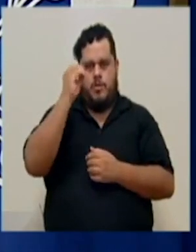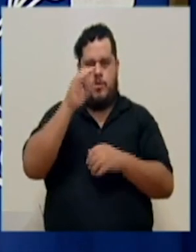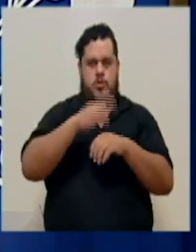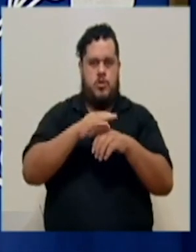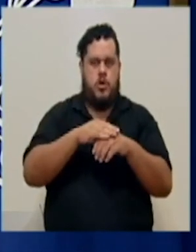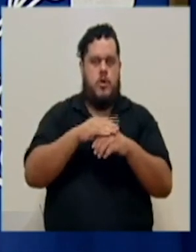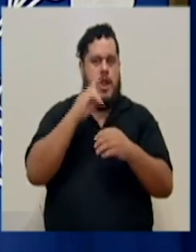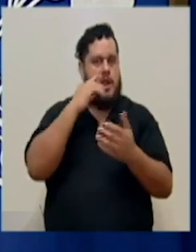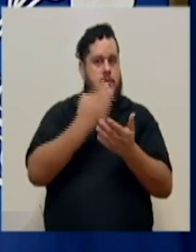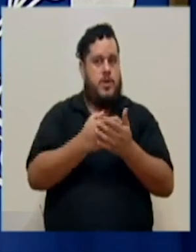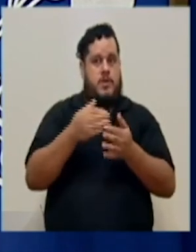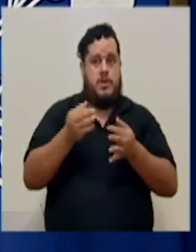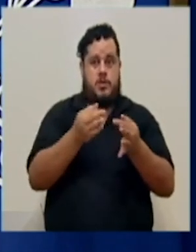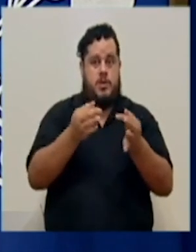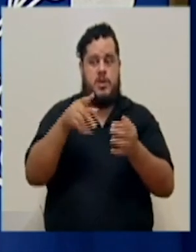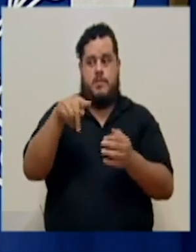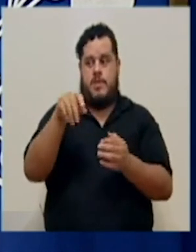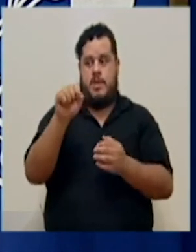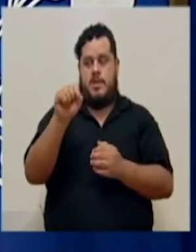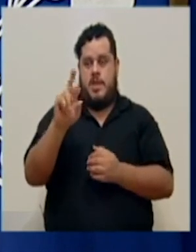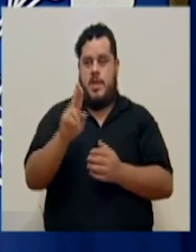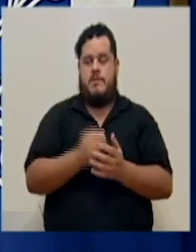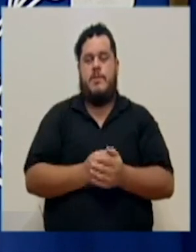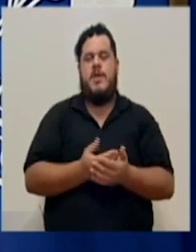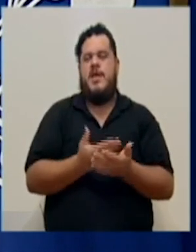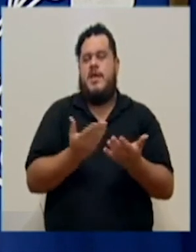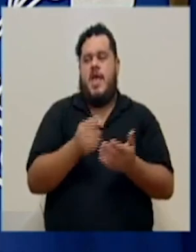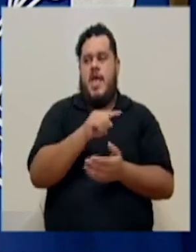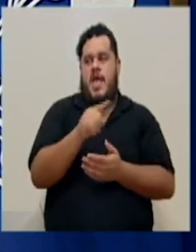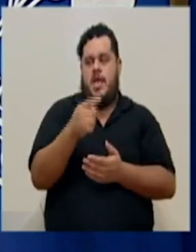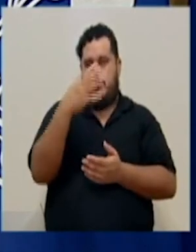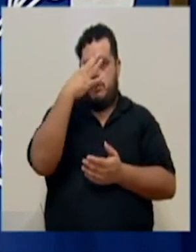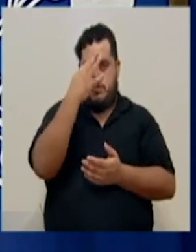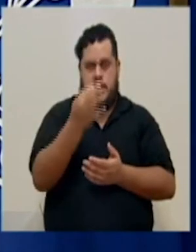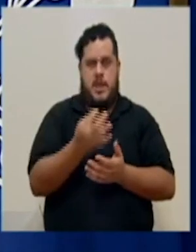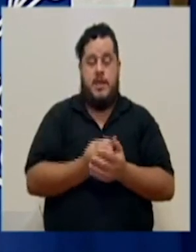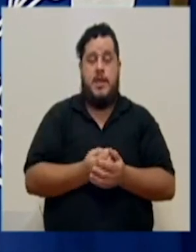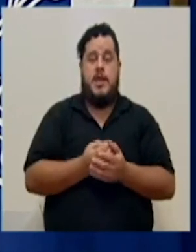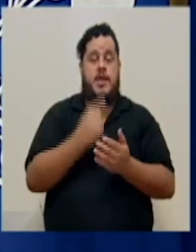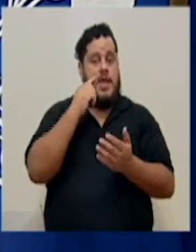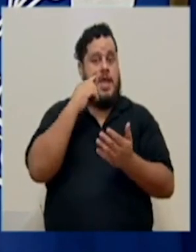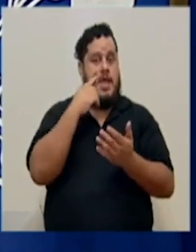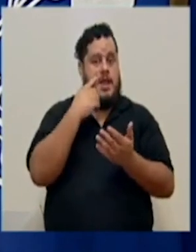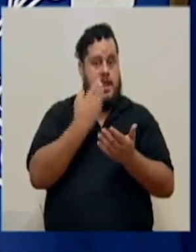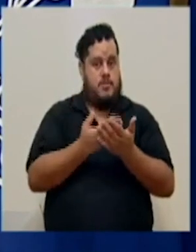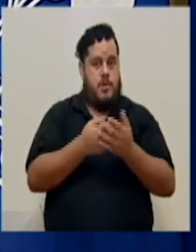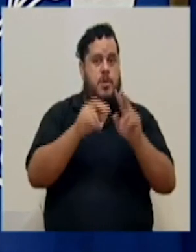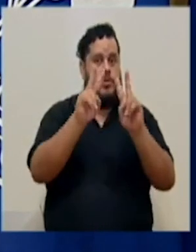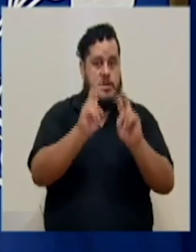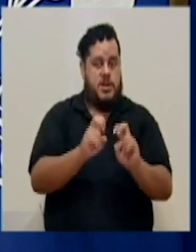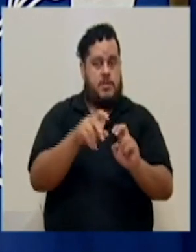pruebas a los turistas de PCR. Ellos consideran que las pruebas con PCR